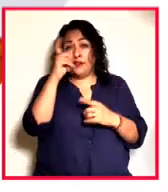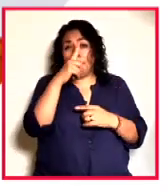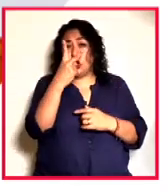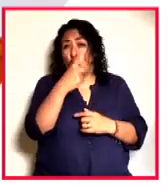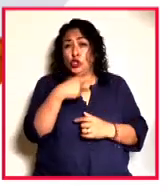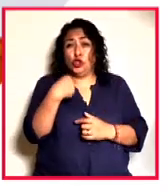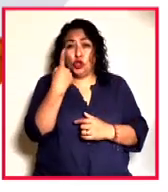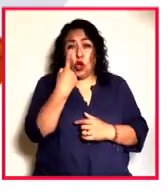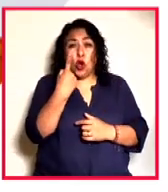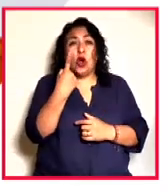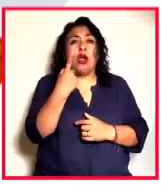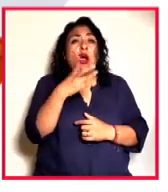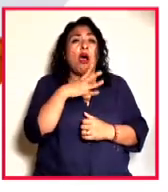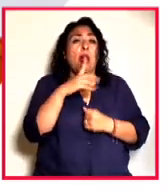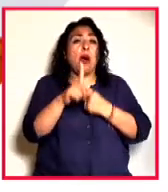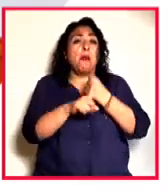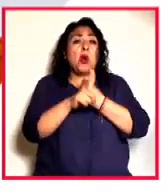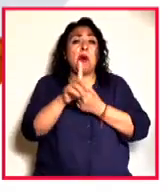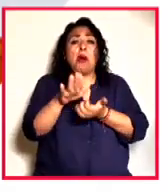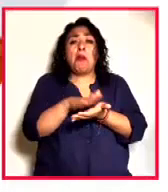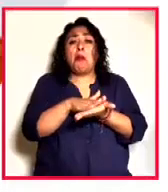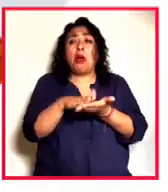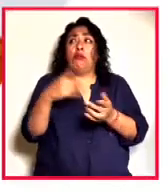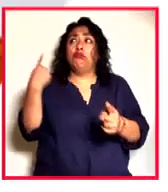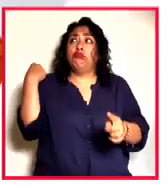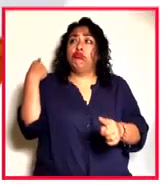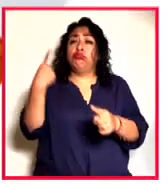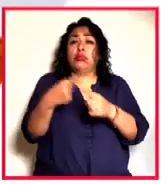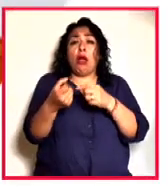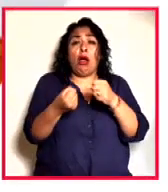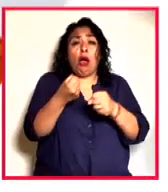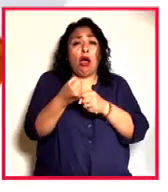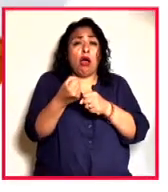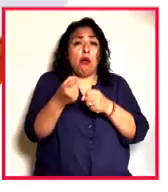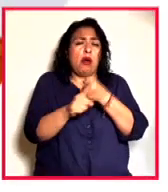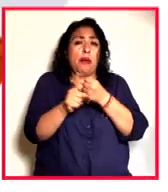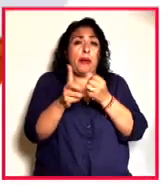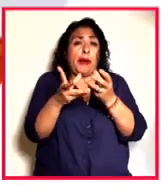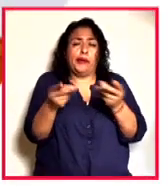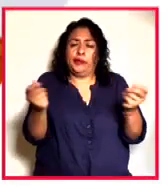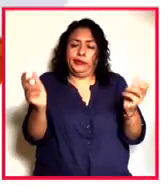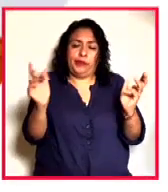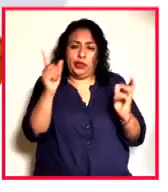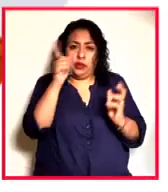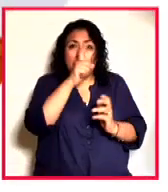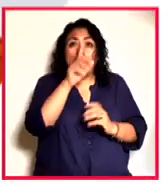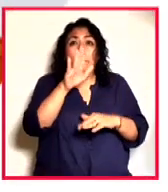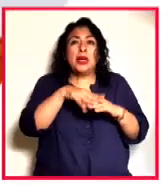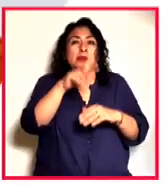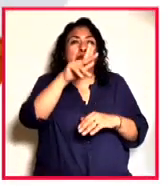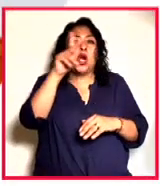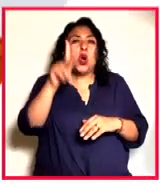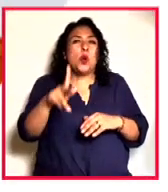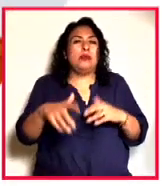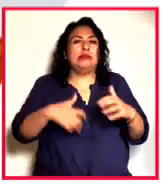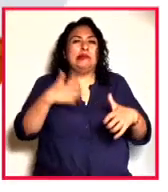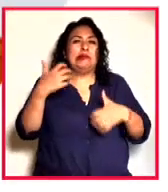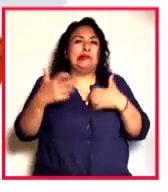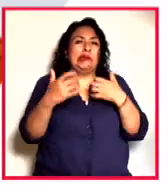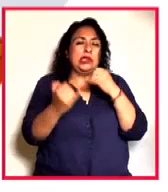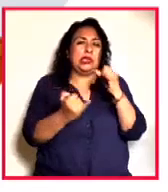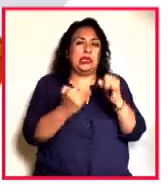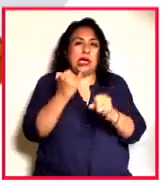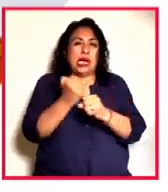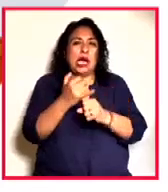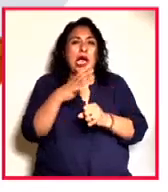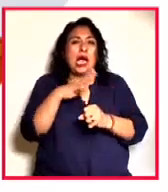se sangen problemáticas que se arrastran desde el pasado, particularmente este disgusto a nivel internacional que generó la